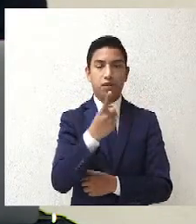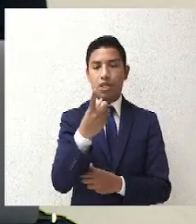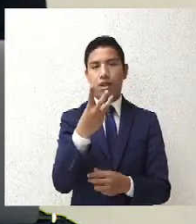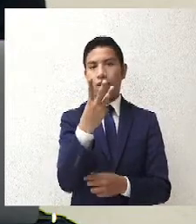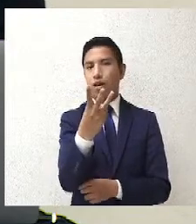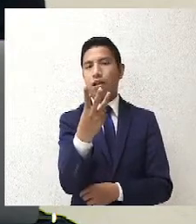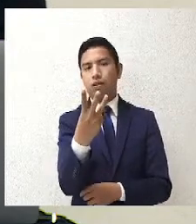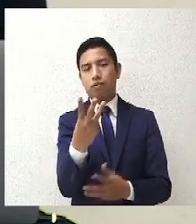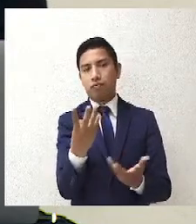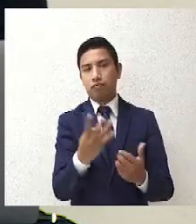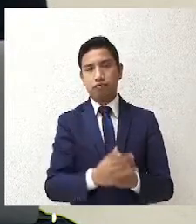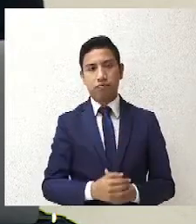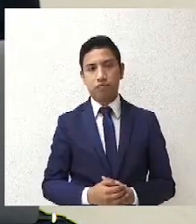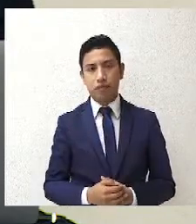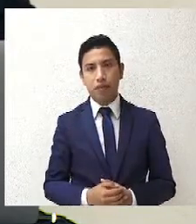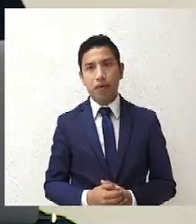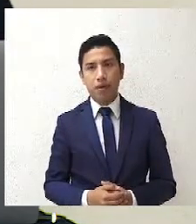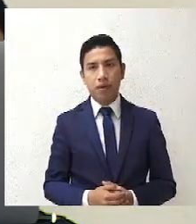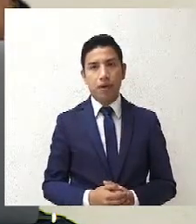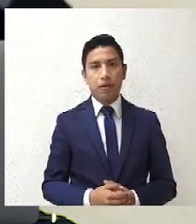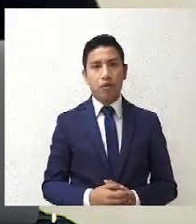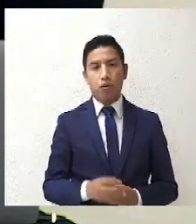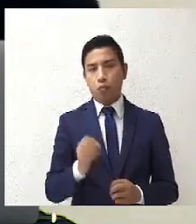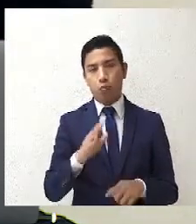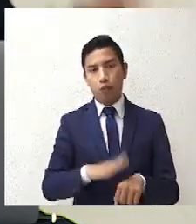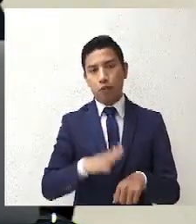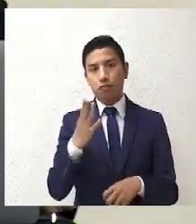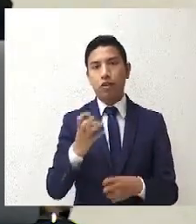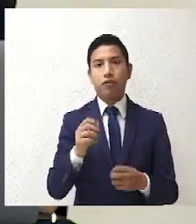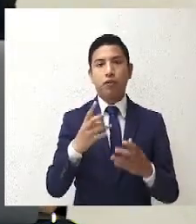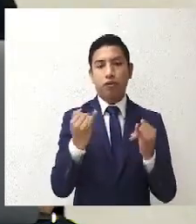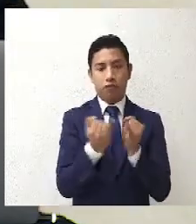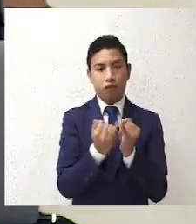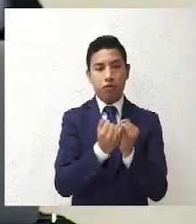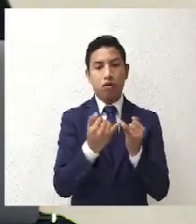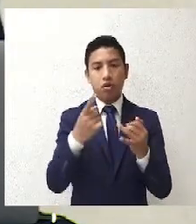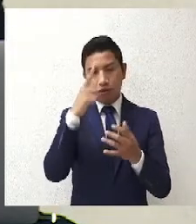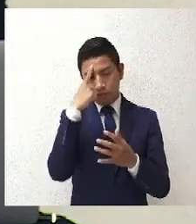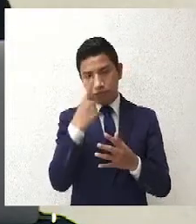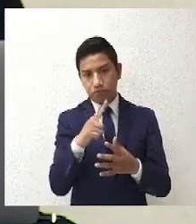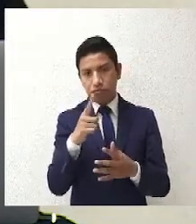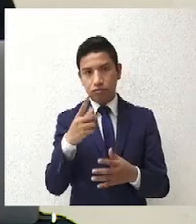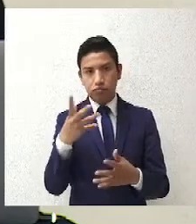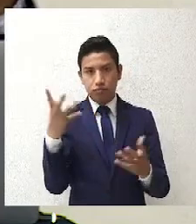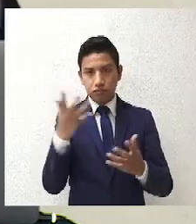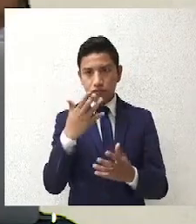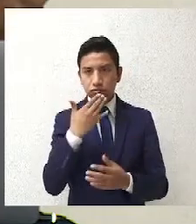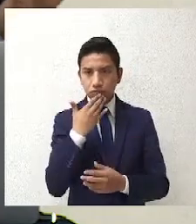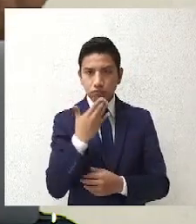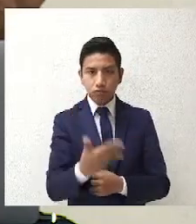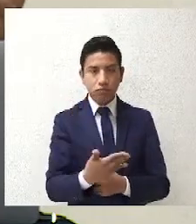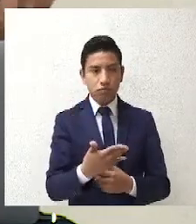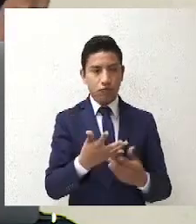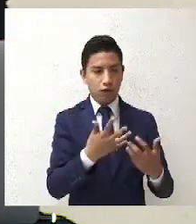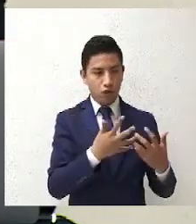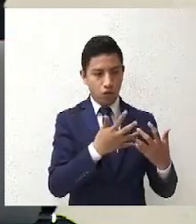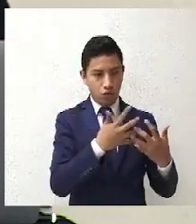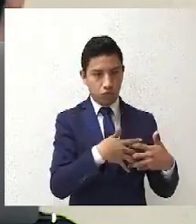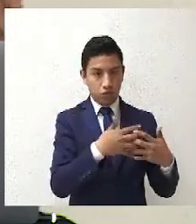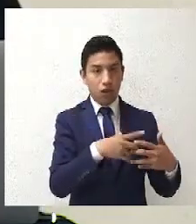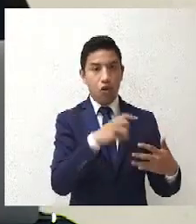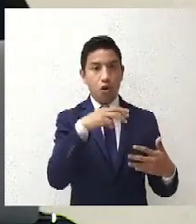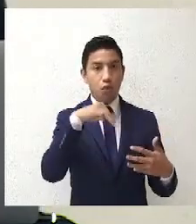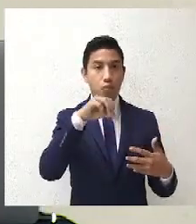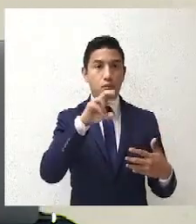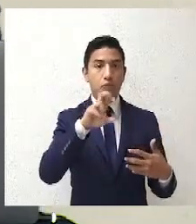Y respecto de tomar o tener mecanismos que fueran idóneos o malos, porque Morena no los tiene,